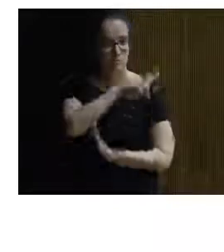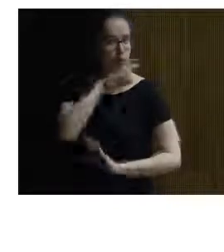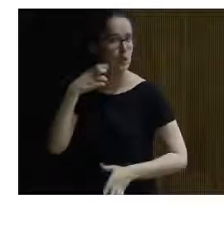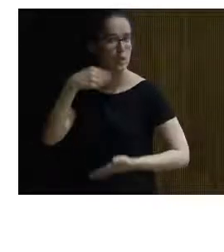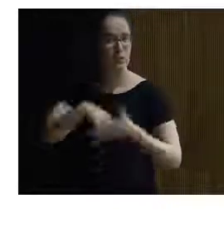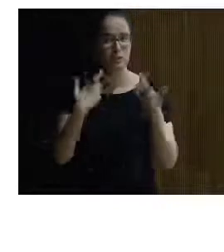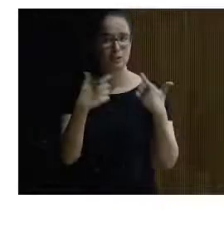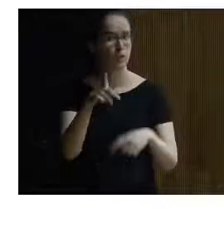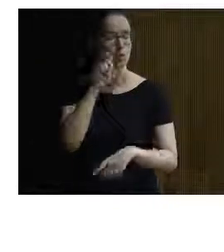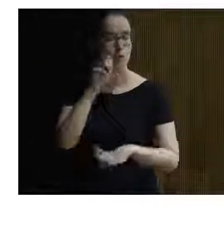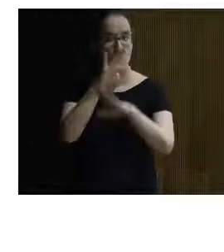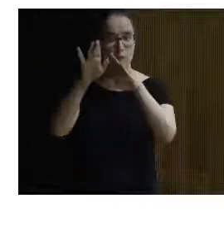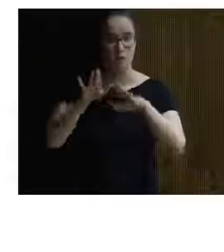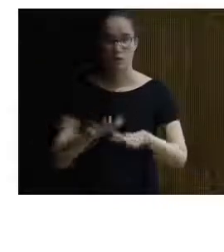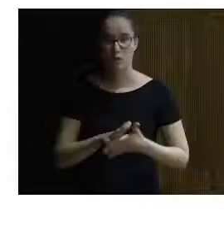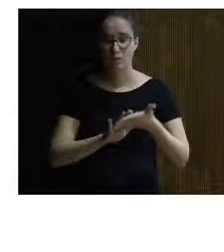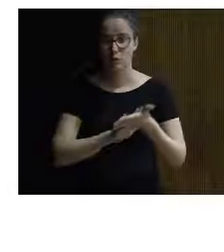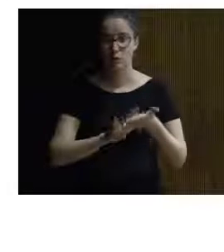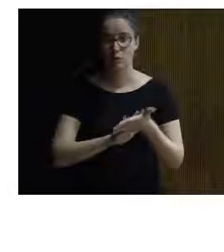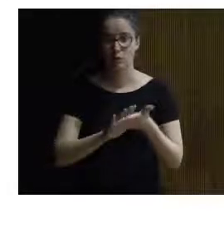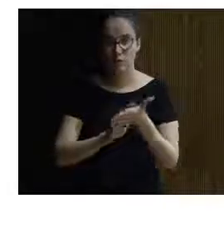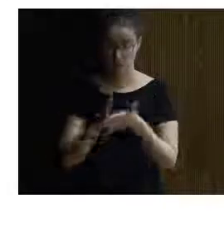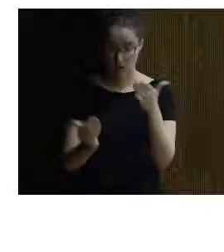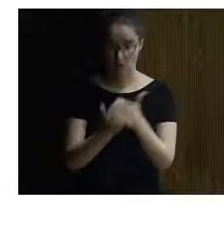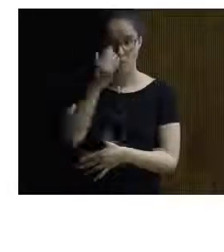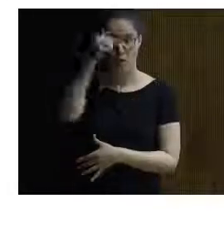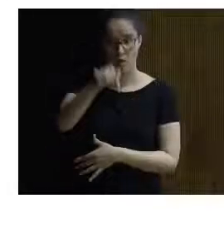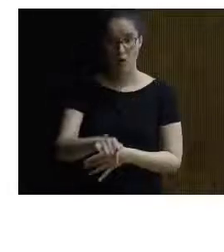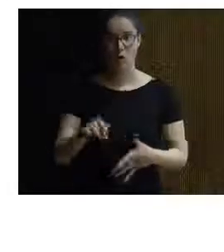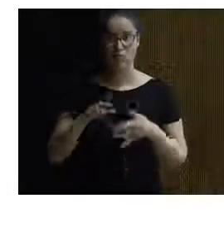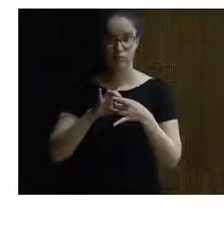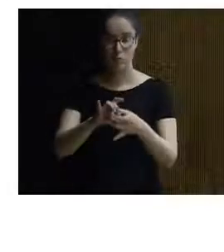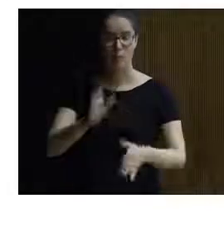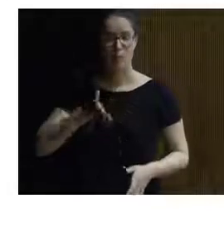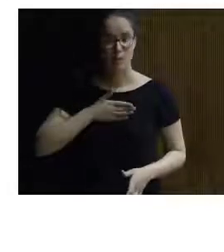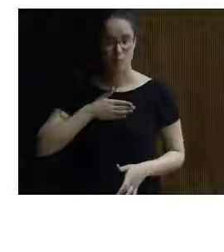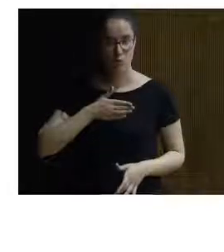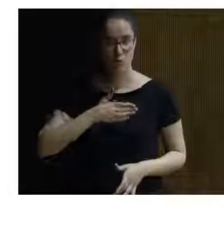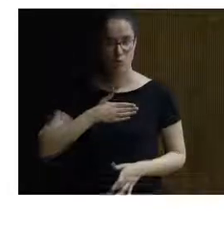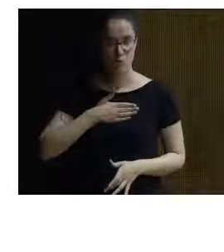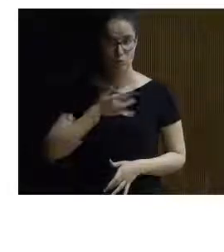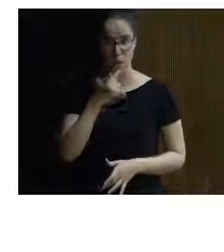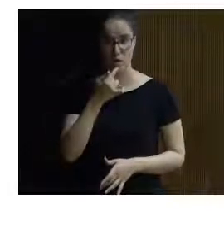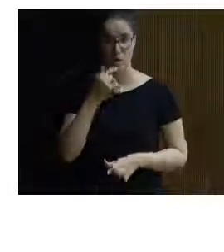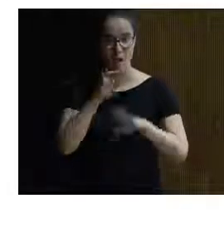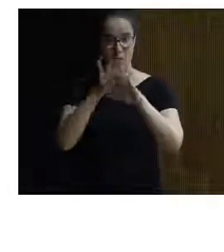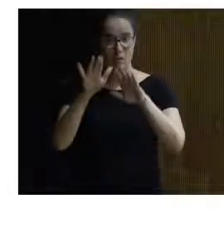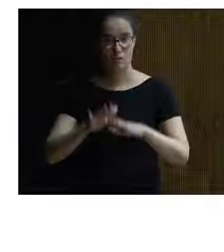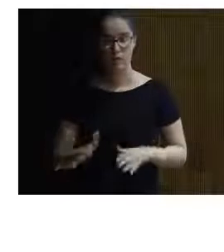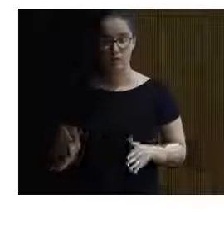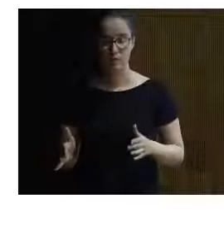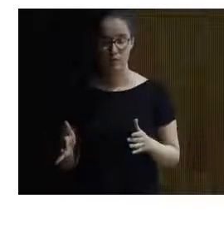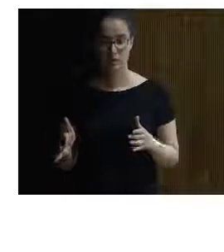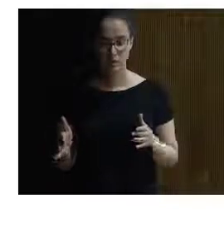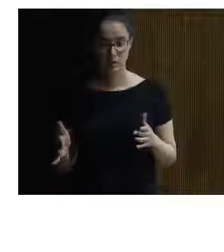turístico, porque al final, bueno, pues lo que estamos hablando en la jornada de hoy, con respecto al patrimonio, pues lo que decía es, al final no tenemos la